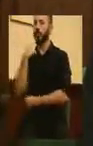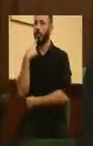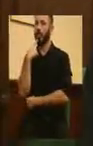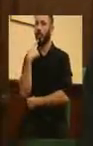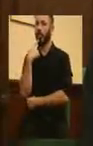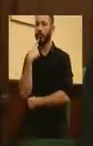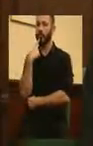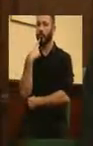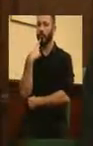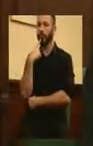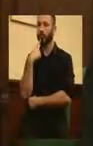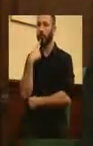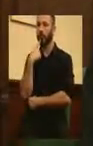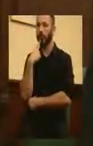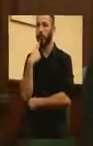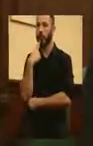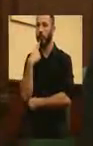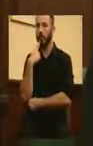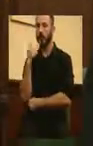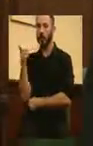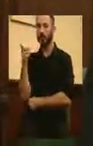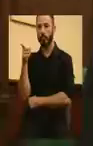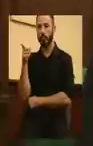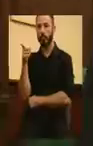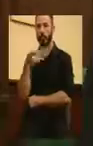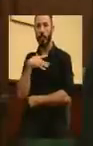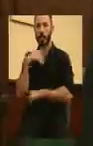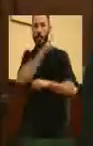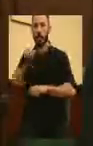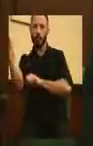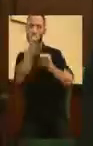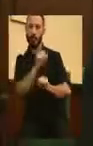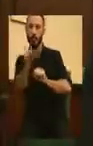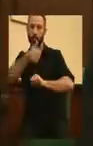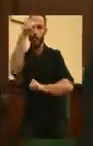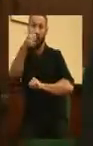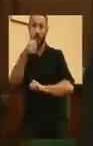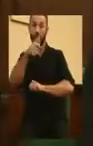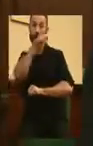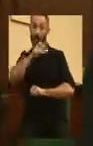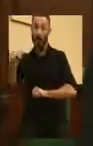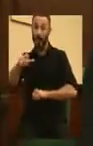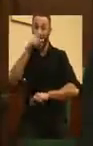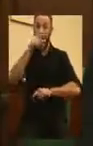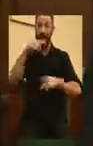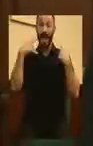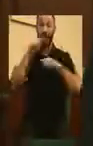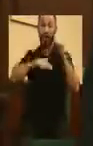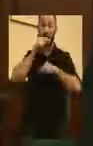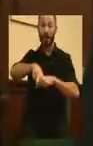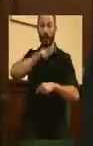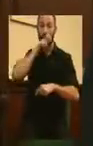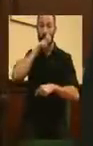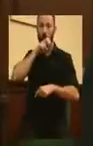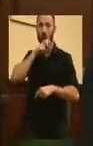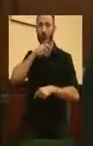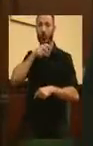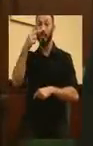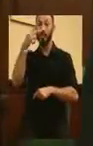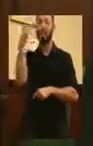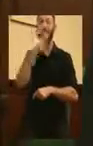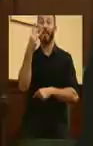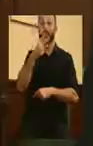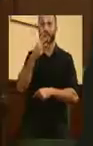que pretende ofrecer una mayor protección, la población que respira aire contaminado se extiende a más de dos terceras partes de los